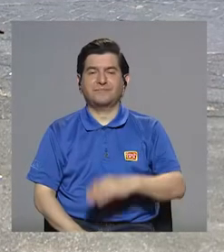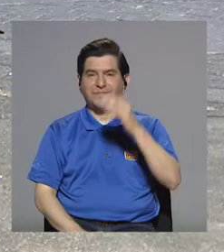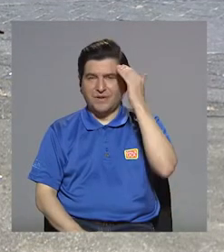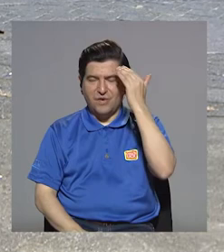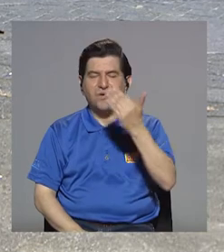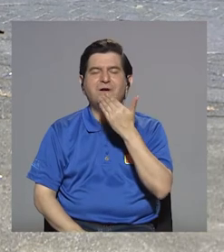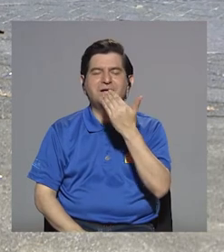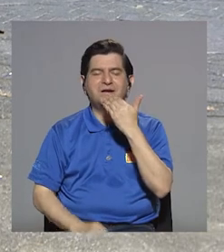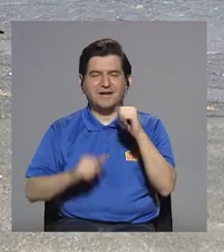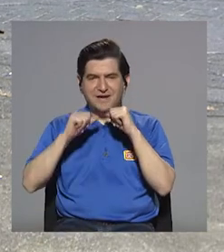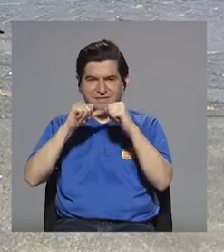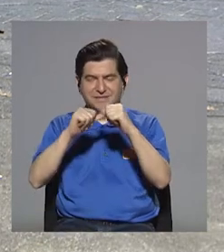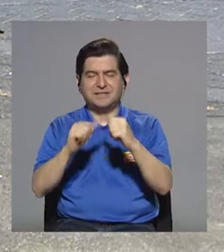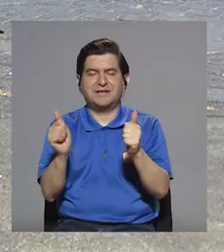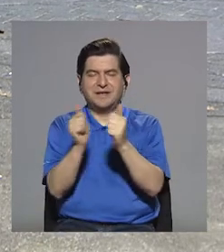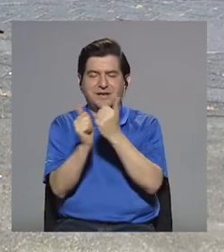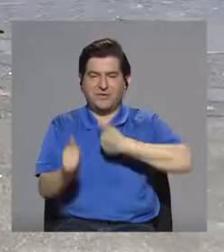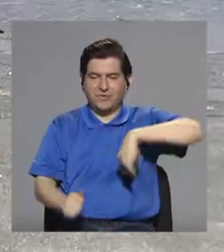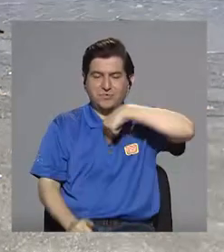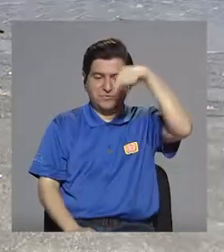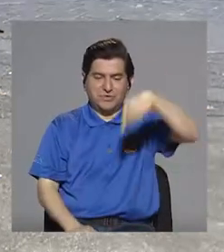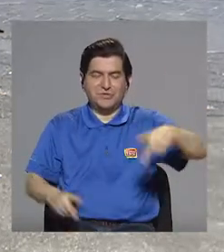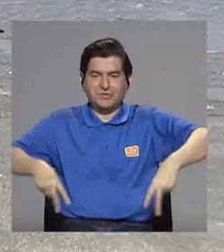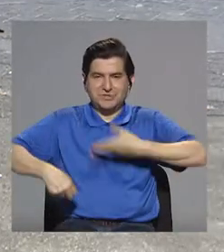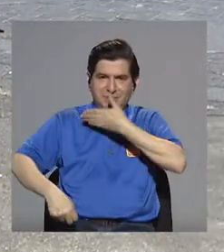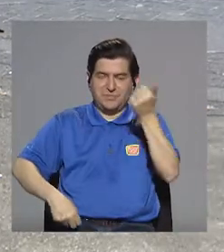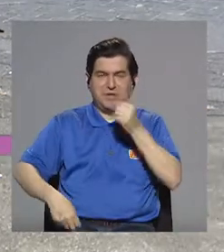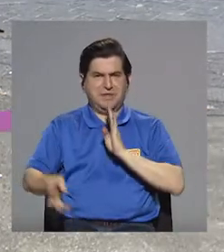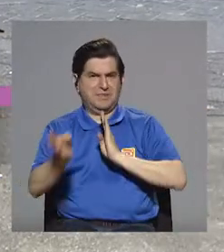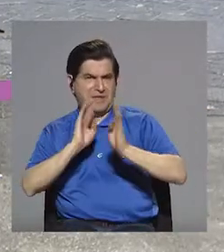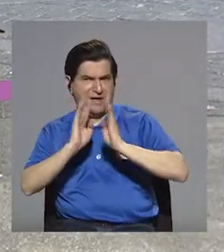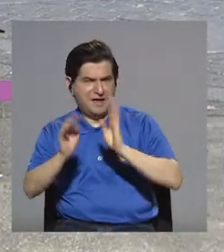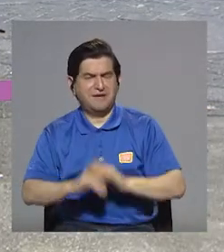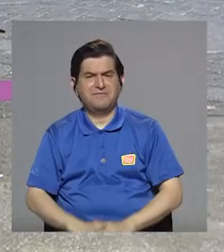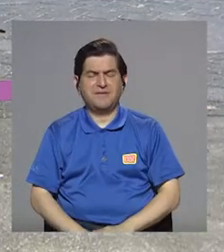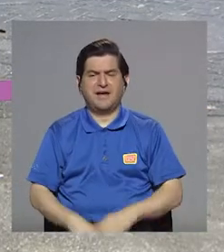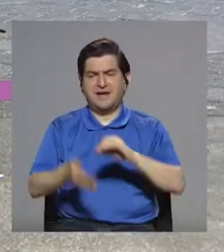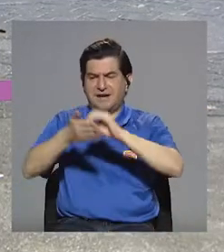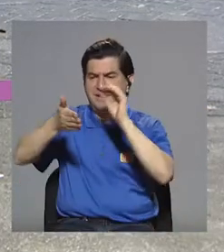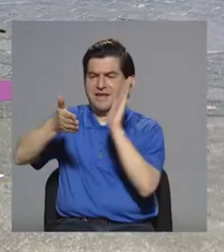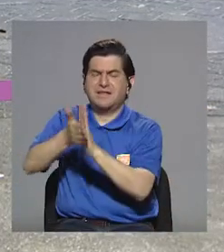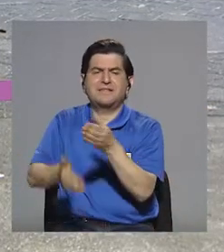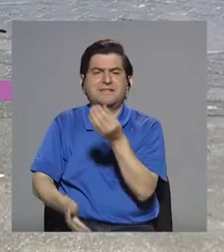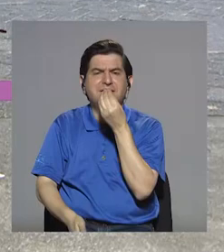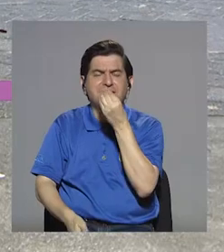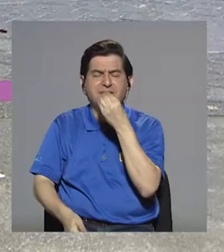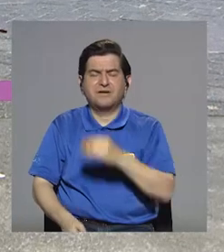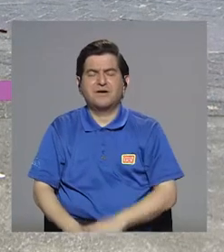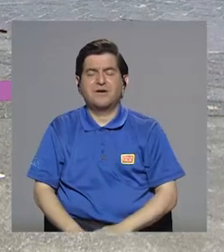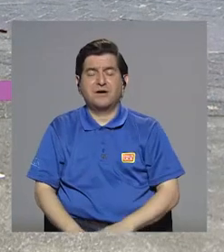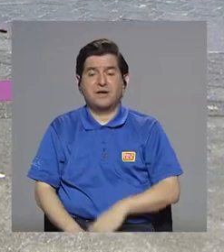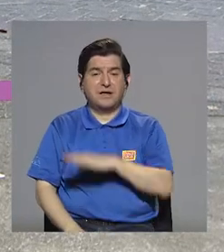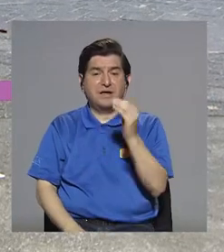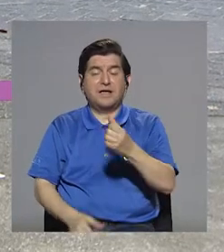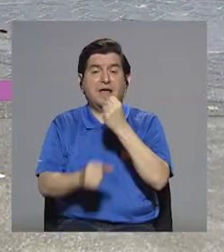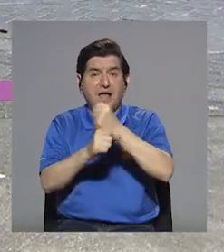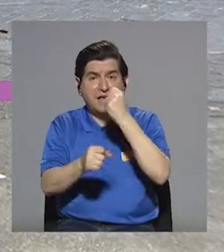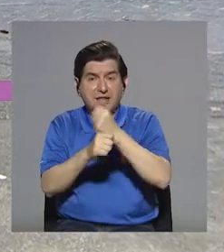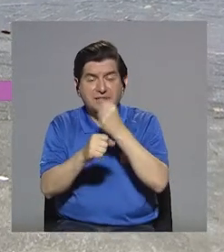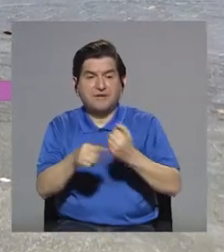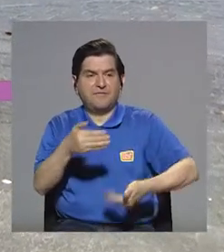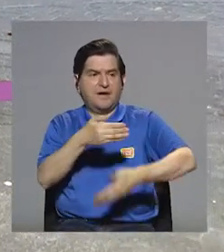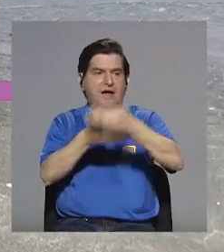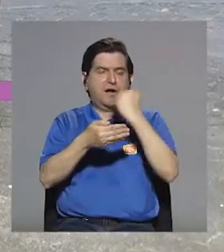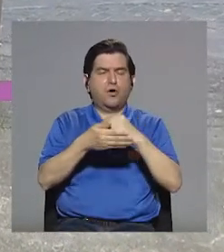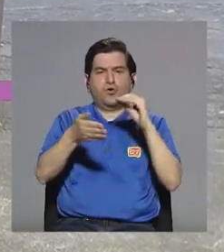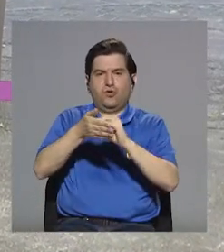Hola, gracias por continuar con nosotros en Vivir Mejor. Estamos conversando acerca del etiquetado nutricional de alimentos y el trabajo que